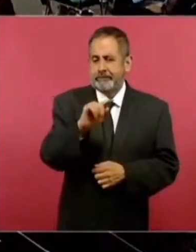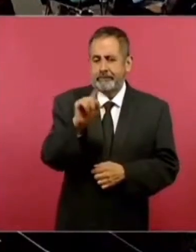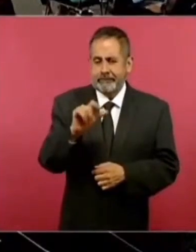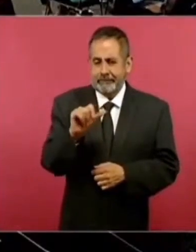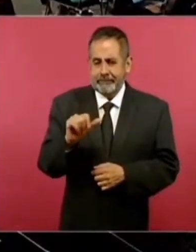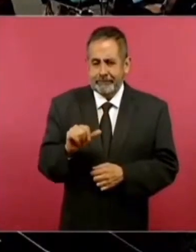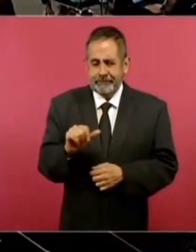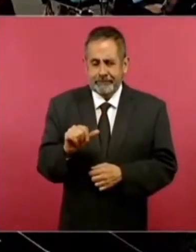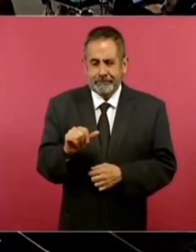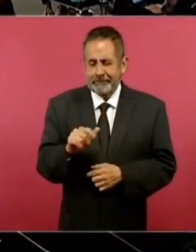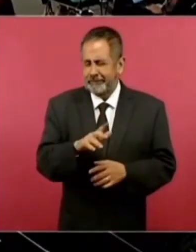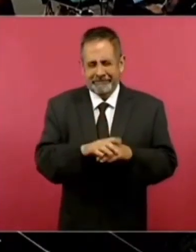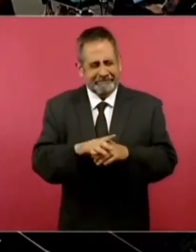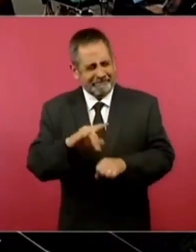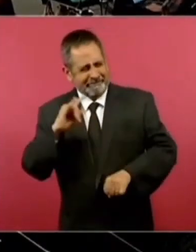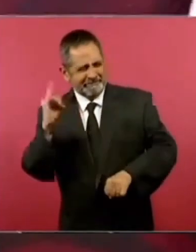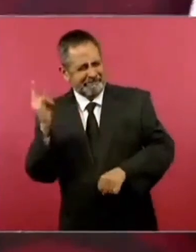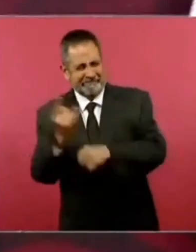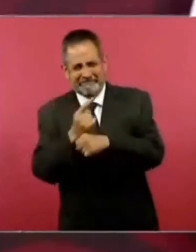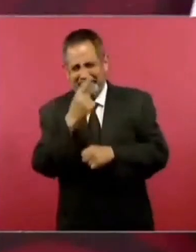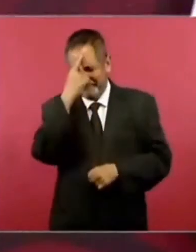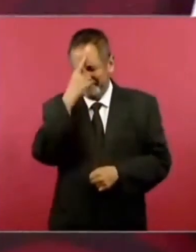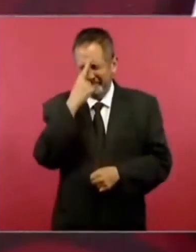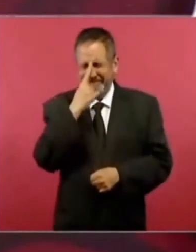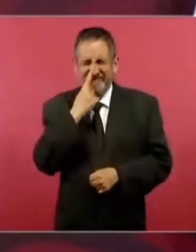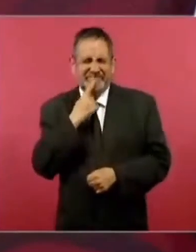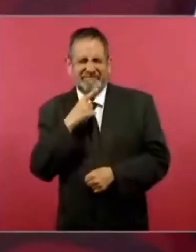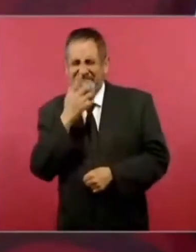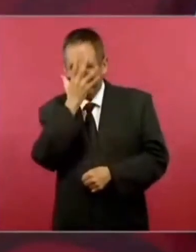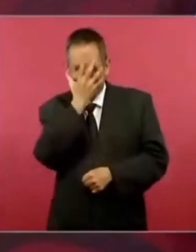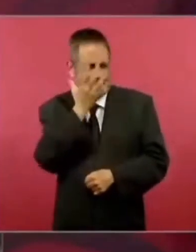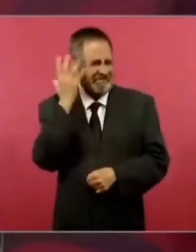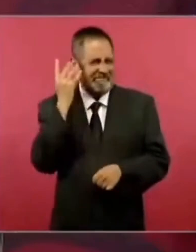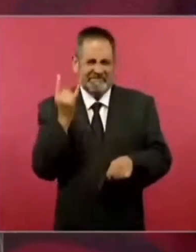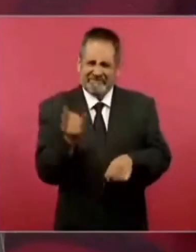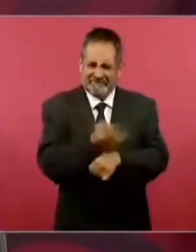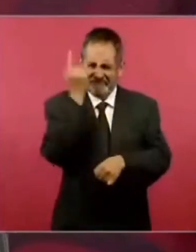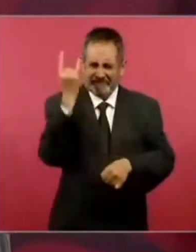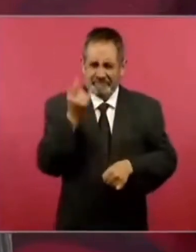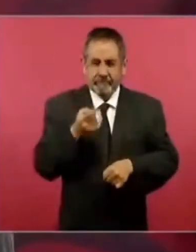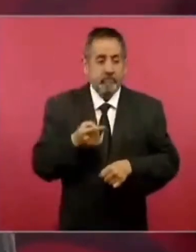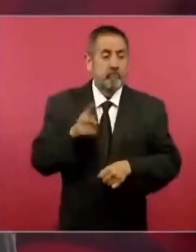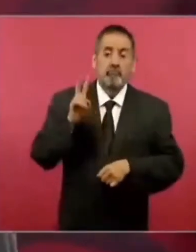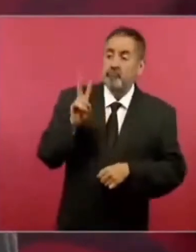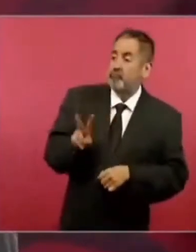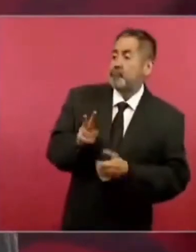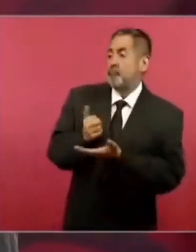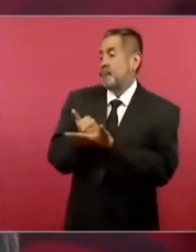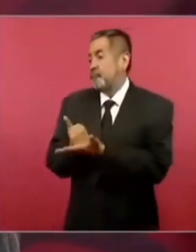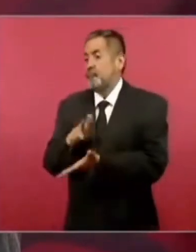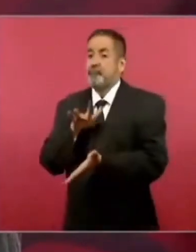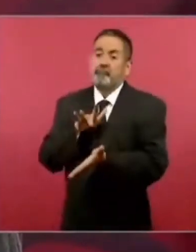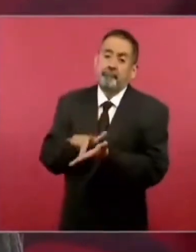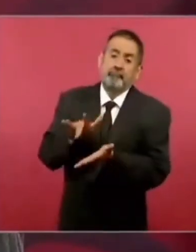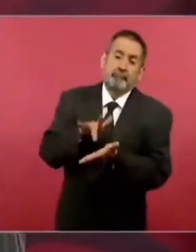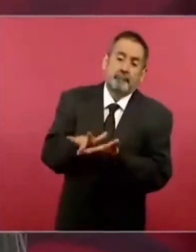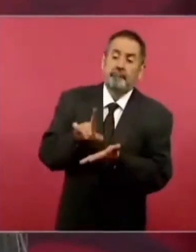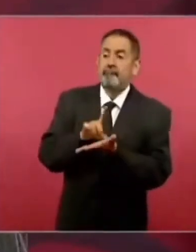reverendo farsante supuestamente defensor de derechos humanos